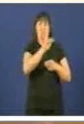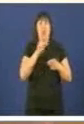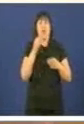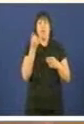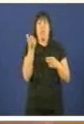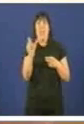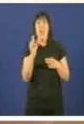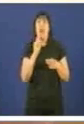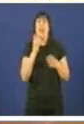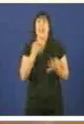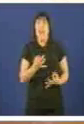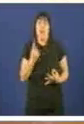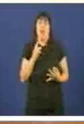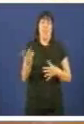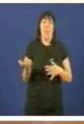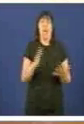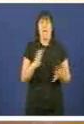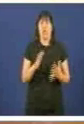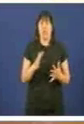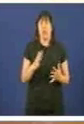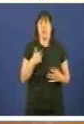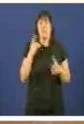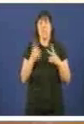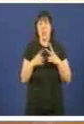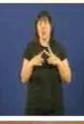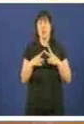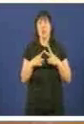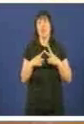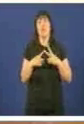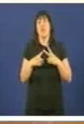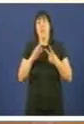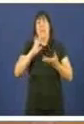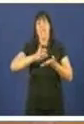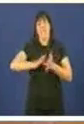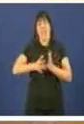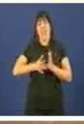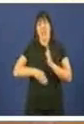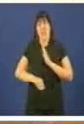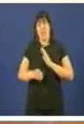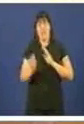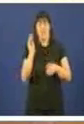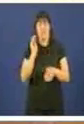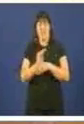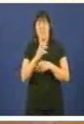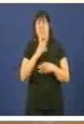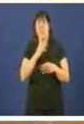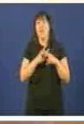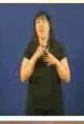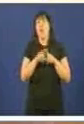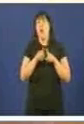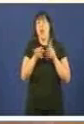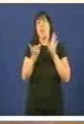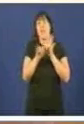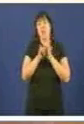de estimacións orientativas. En segundo lugar, esta liquidación non ten en conta o valor das xegas municipais como o valor dos